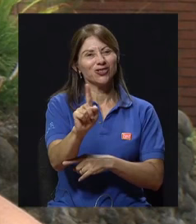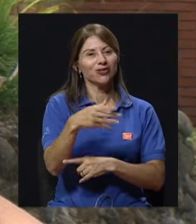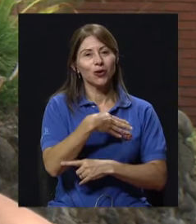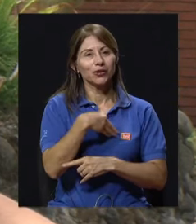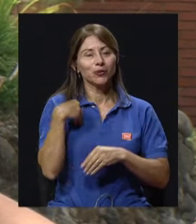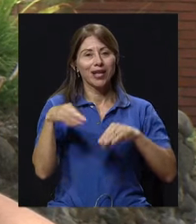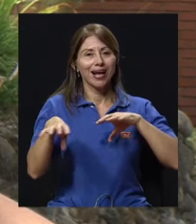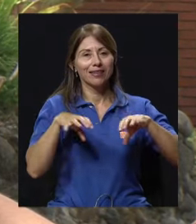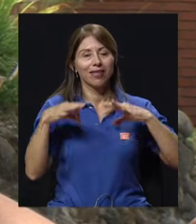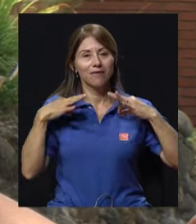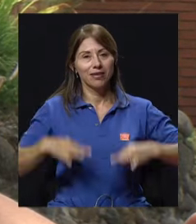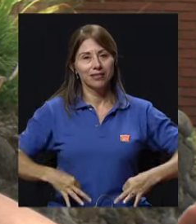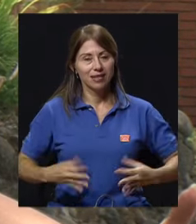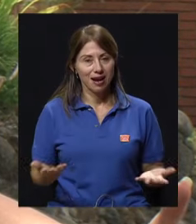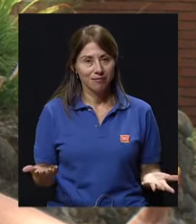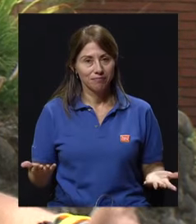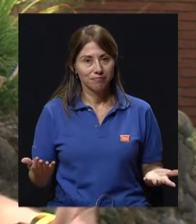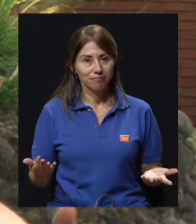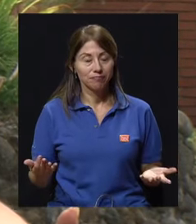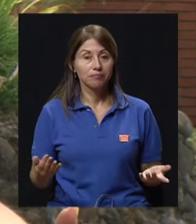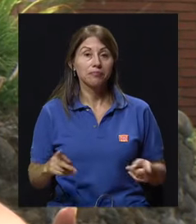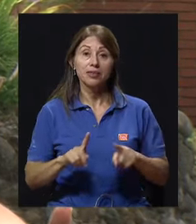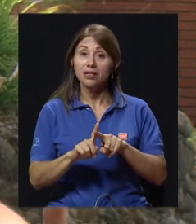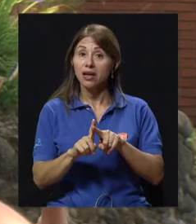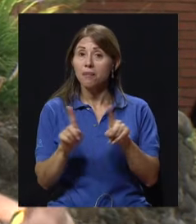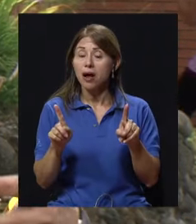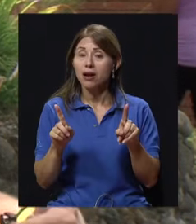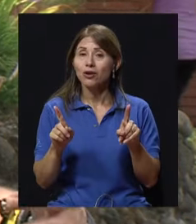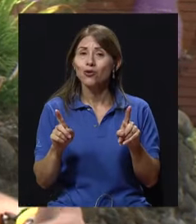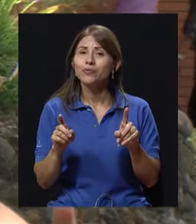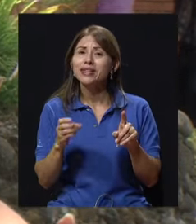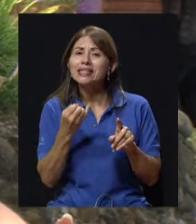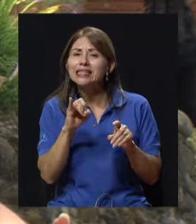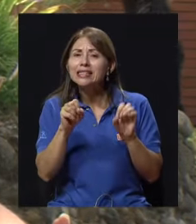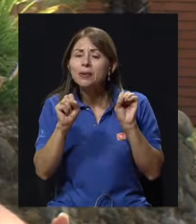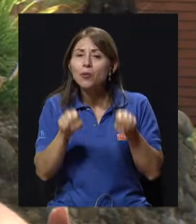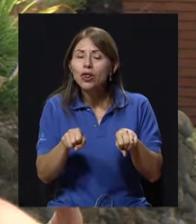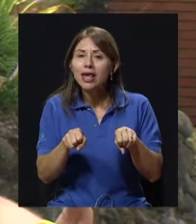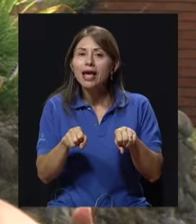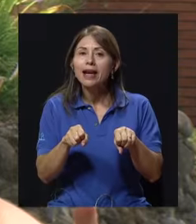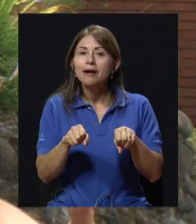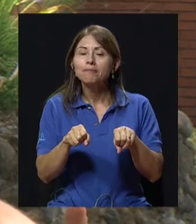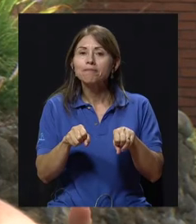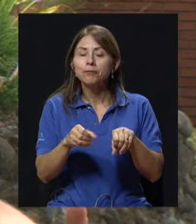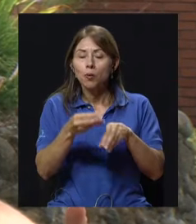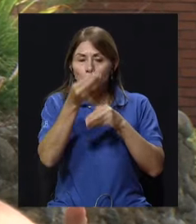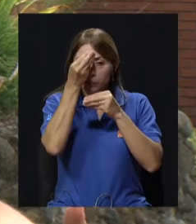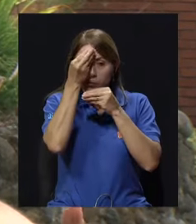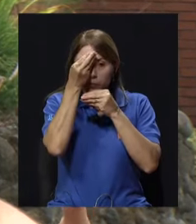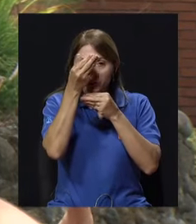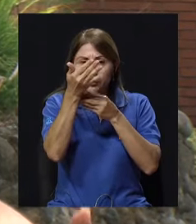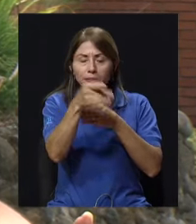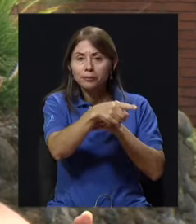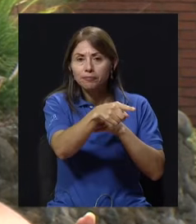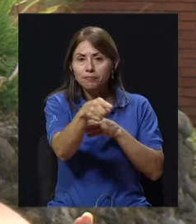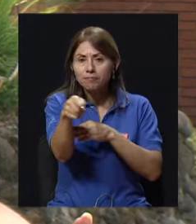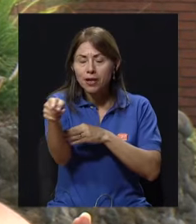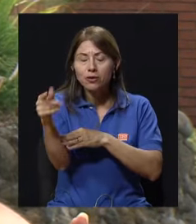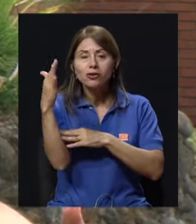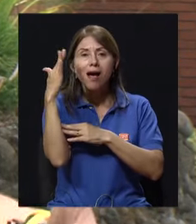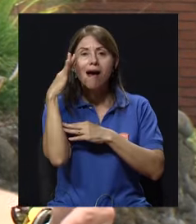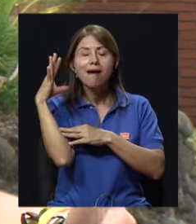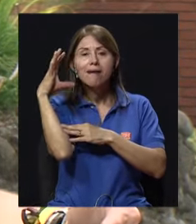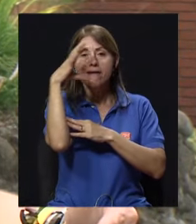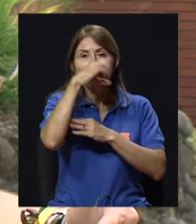Sin embargo, si se pudiera, digamos, hacer la conciencia de que ellos pueden hacer